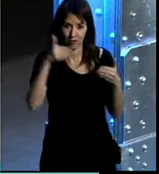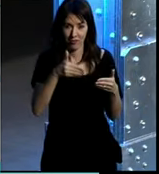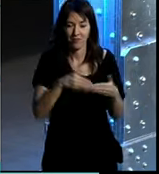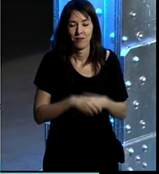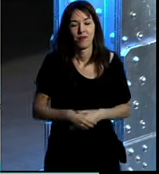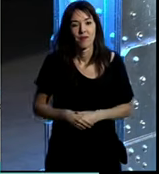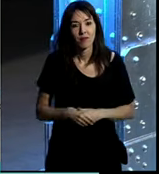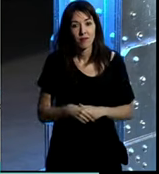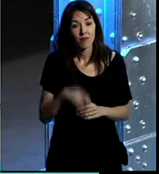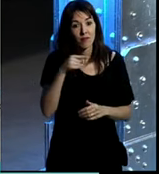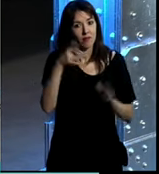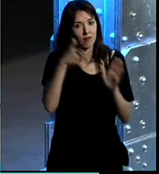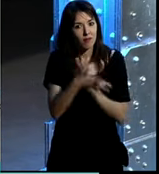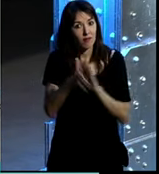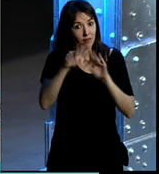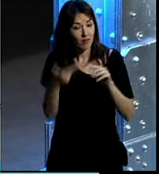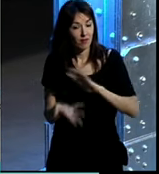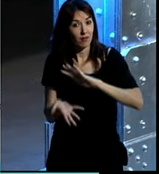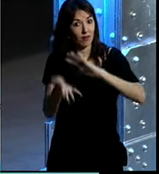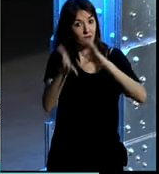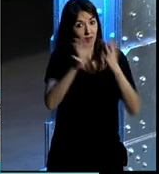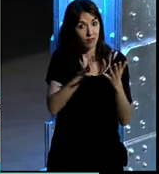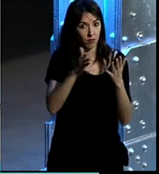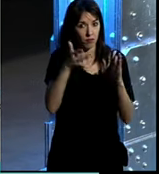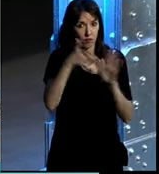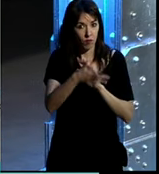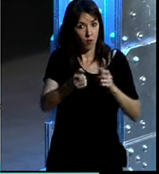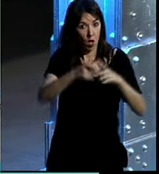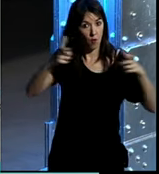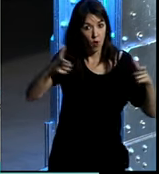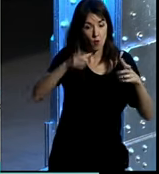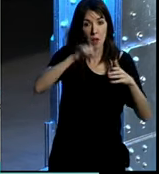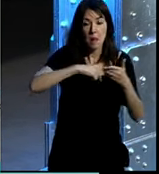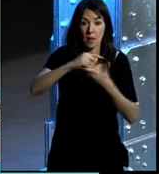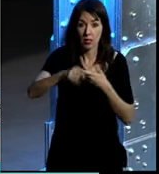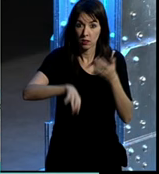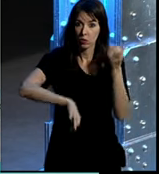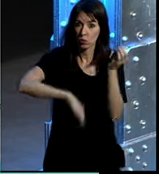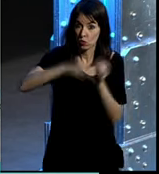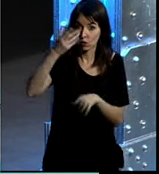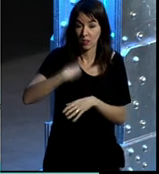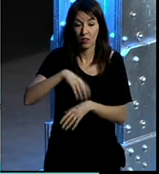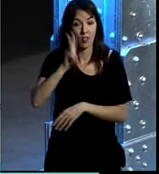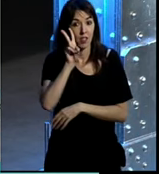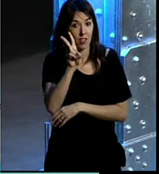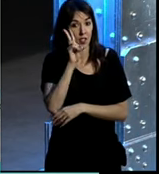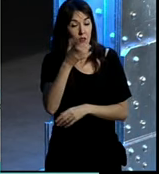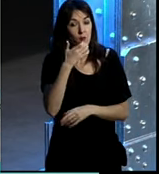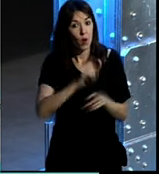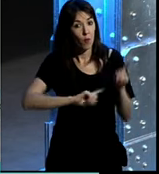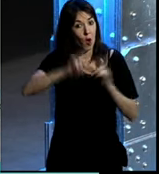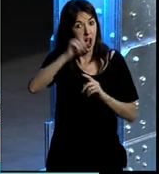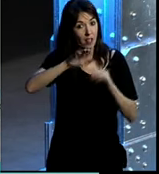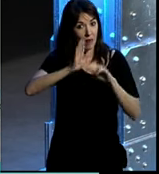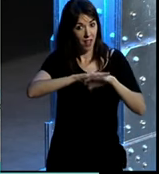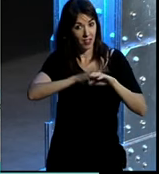por lo cual esto traducido a volúmenes y a mensajes pues afortunadamente como veis en el caso de arriba